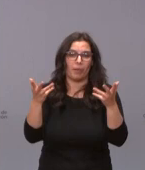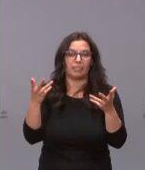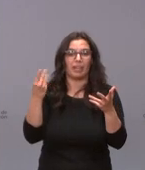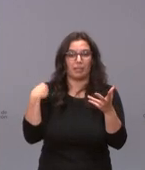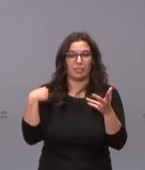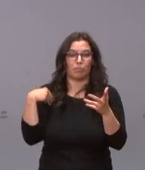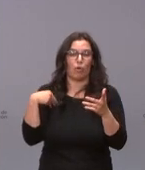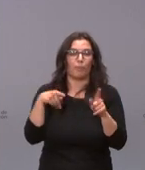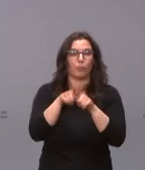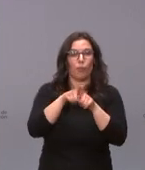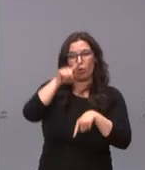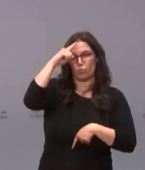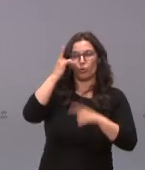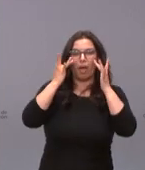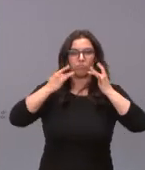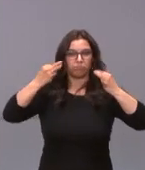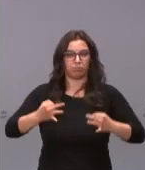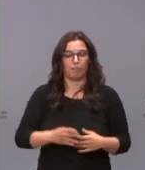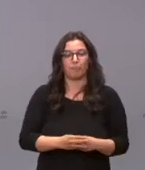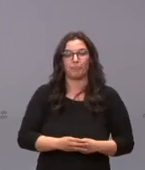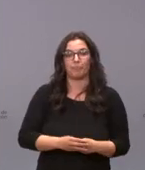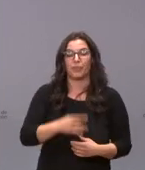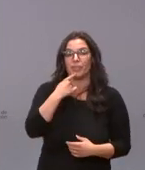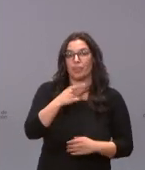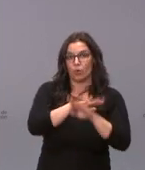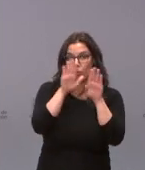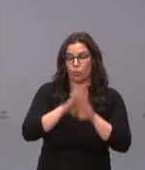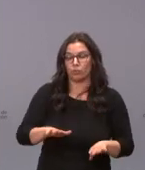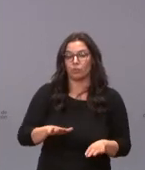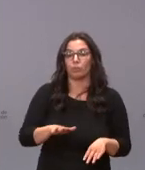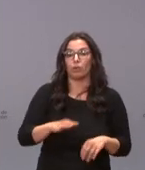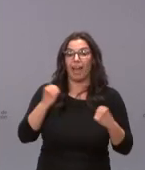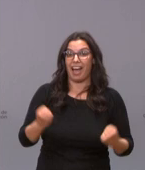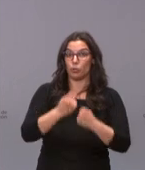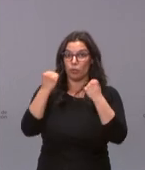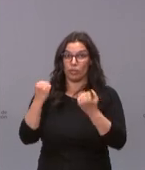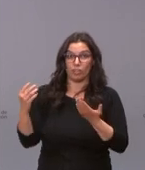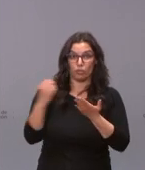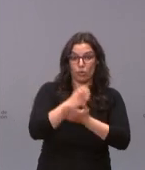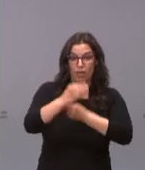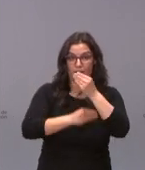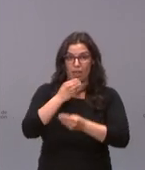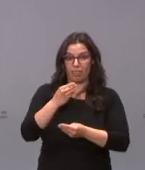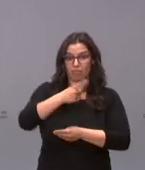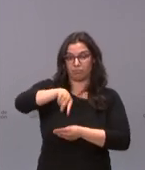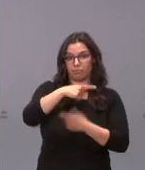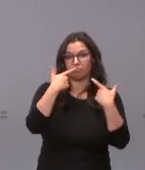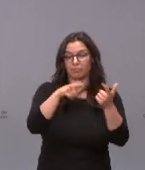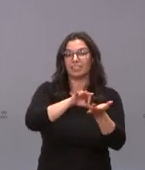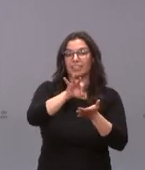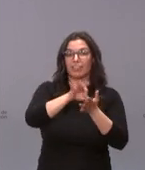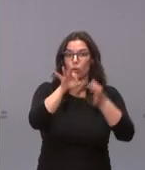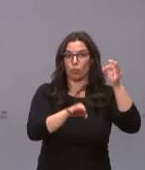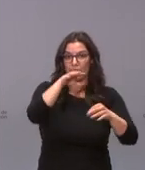compliance jurídico. Indicar por último que todas las actuaciones que desarrolle la Dirección de los Servicios Jurídicos de la Consejería de la